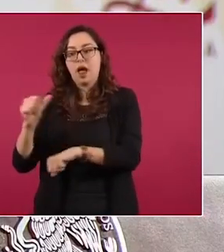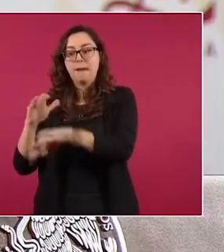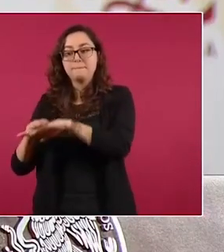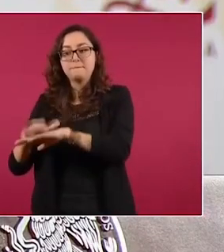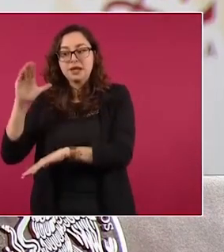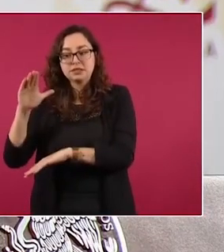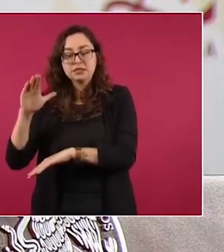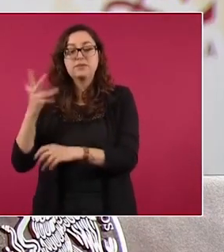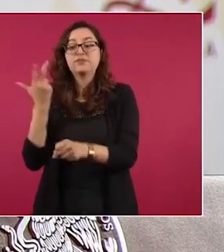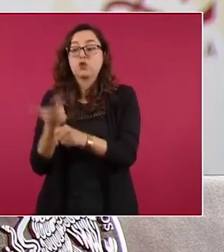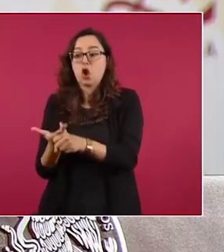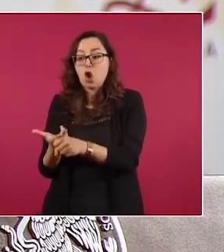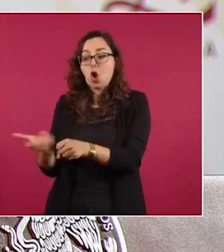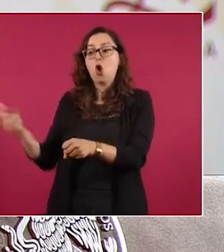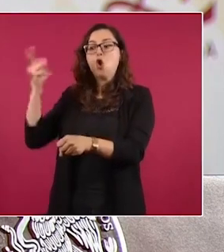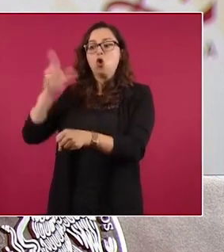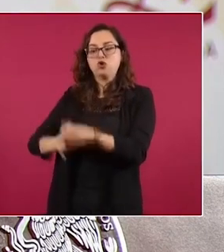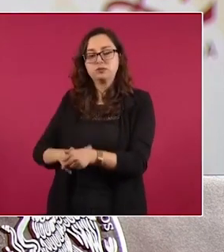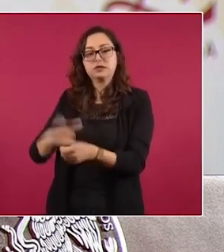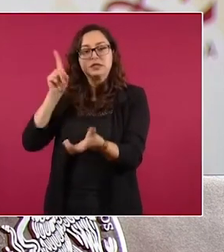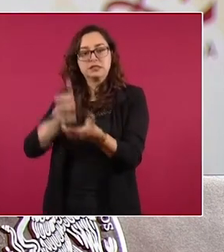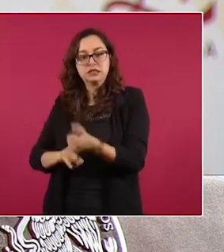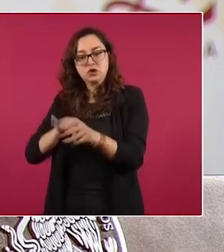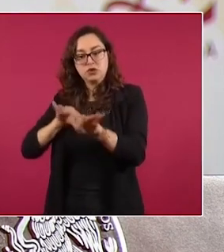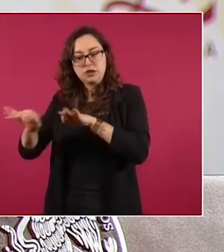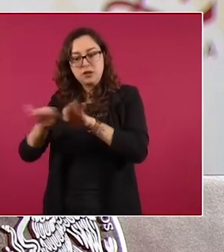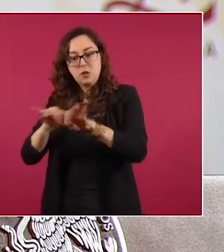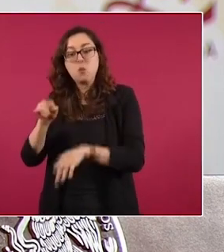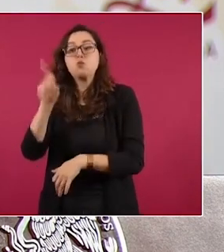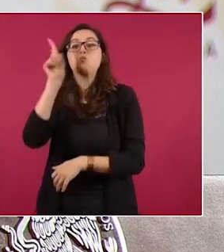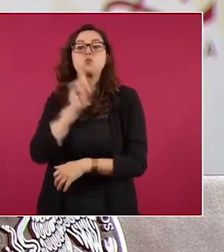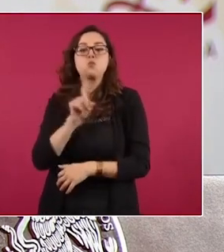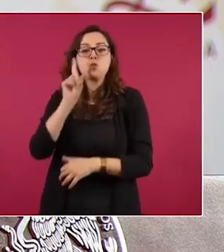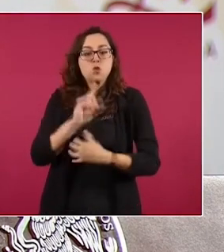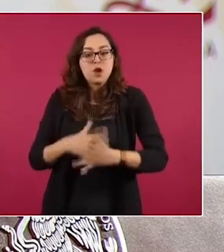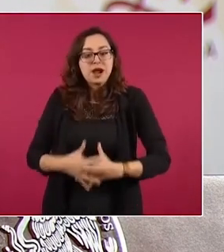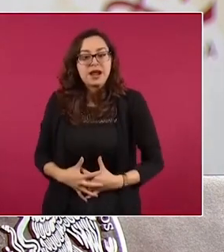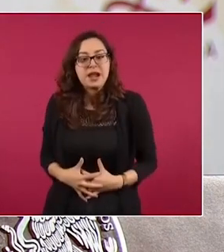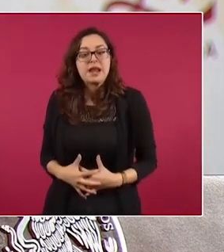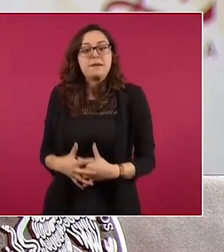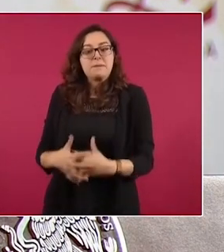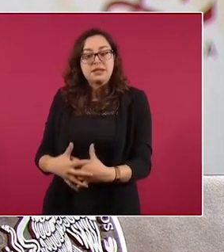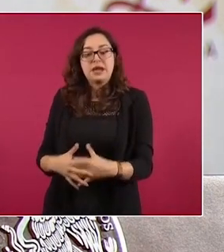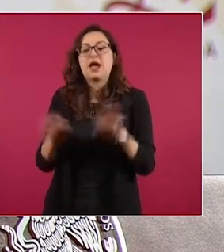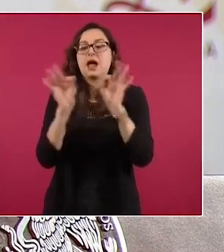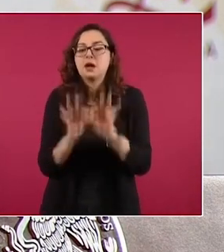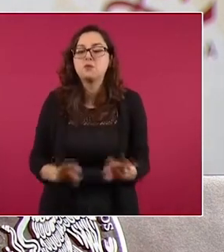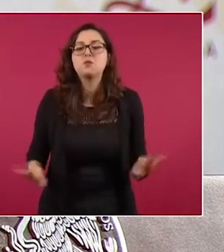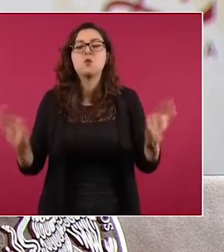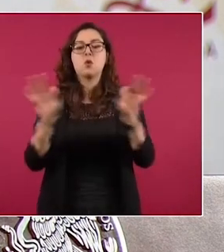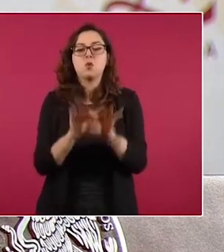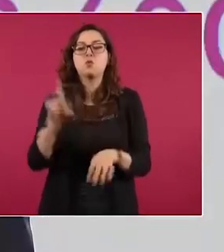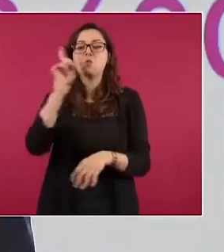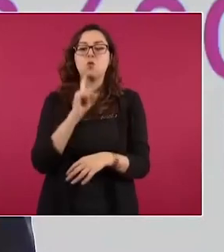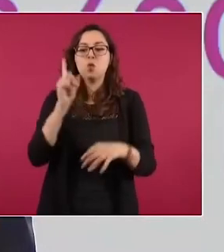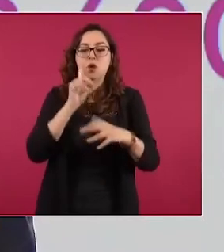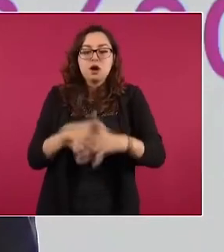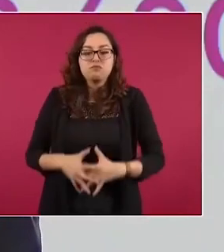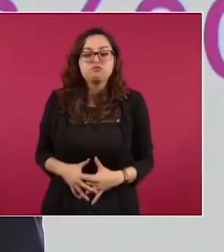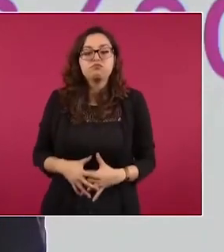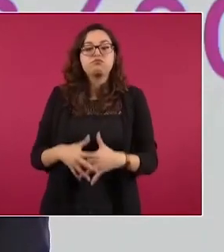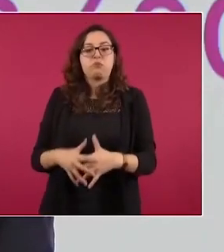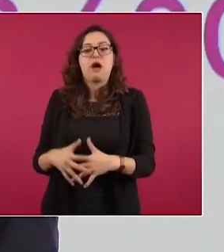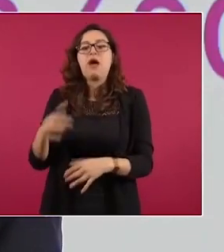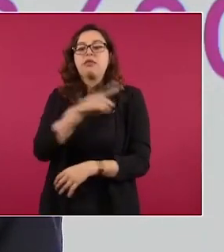salud mujeres embarazadas como otros años lo enfatizo muy importante que las mujeres embarazadas se vacunen contra la